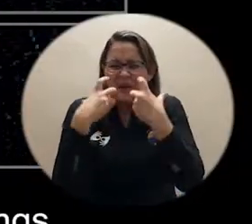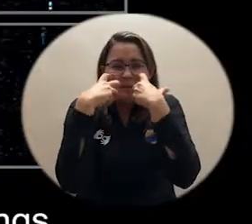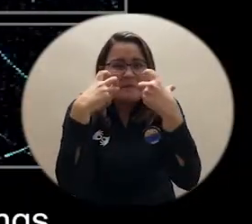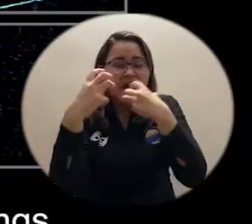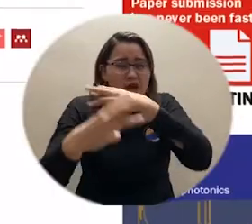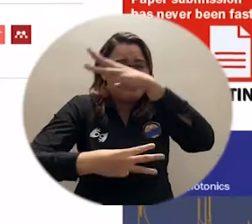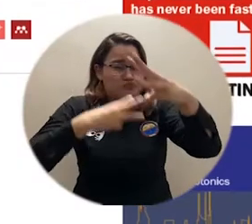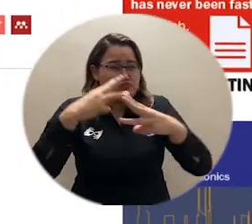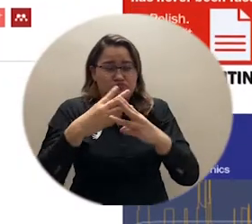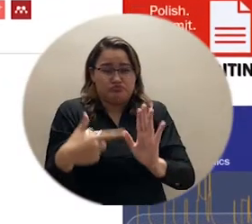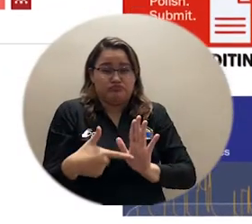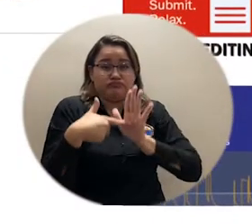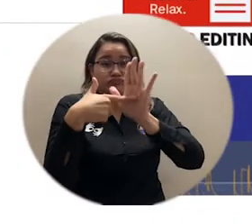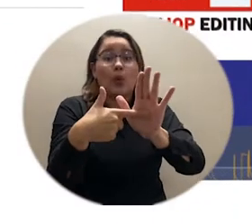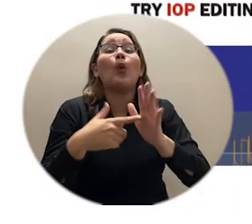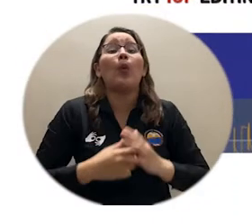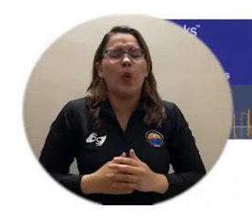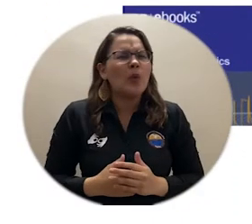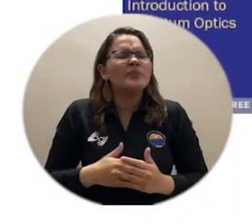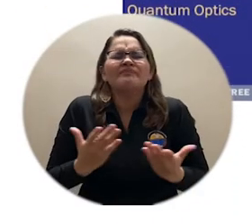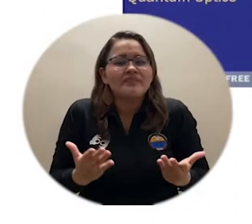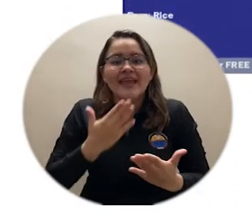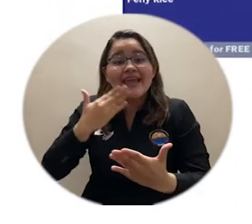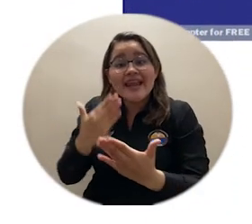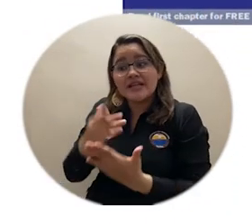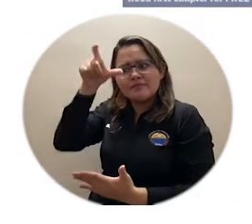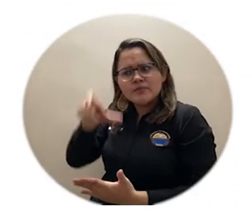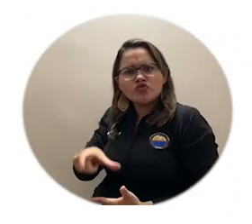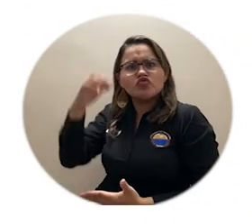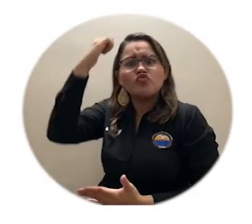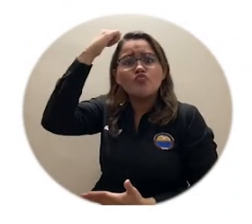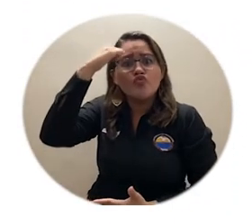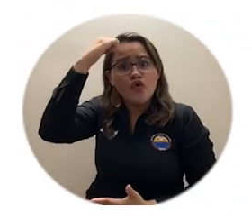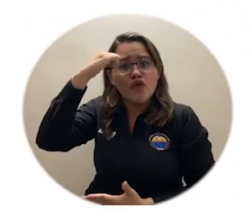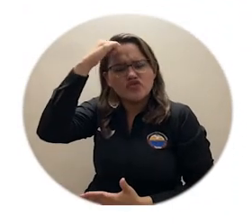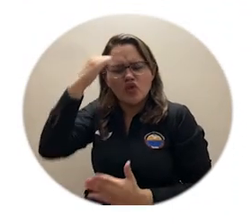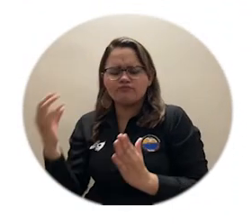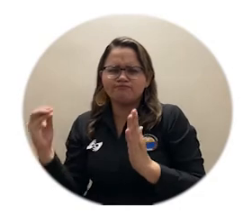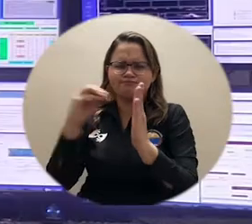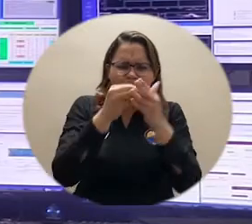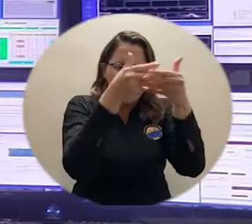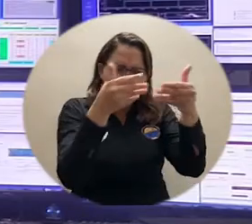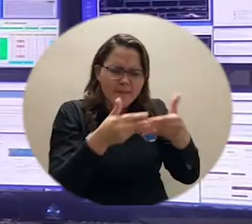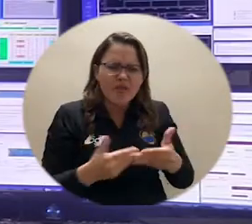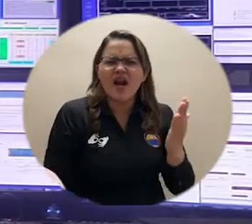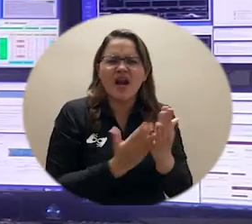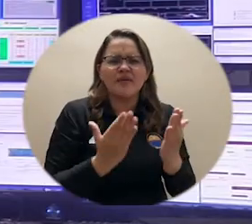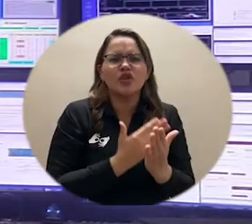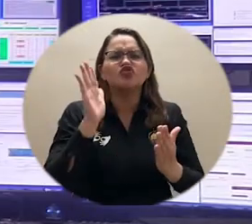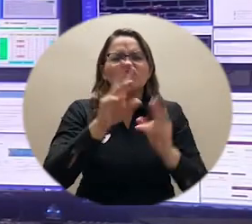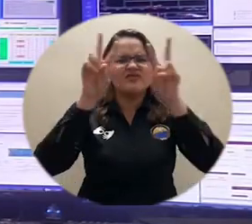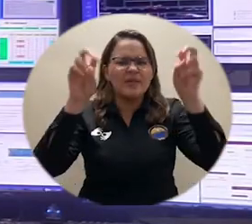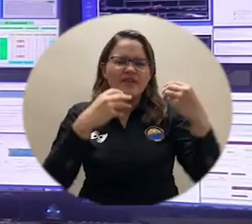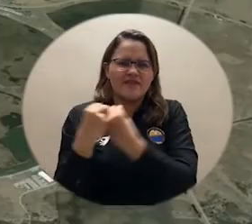luego que uno de sus docentes hiciera parte del artículo titulado Supernova Neutrino Detection in NOVA, publicado en el Journal of Cosmology and